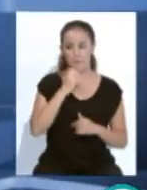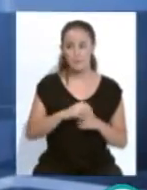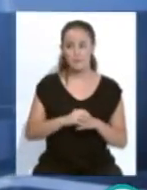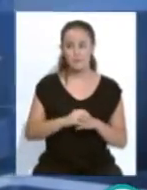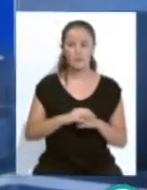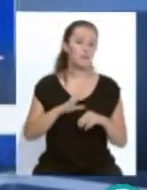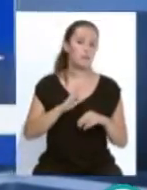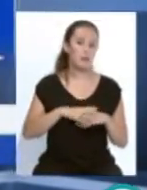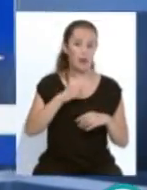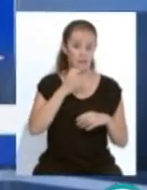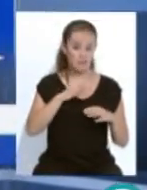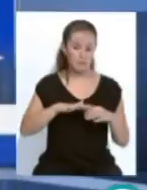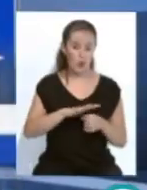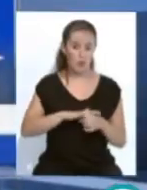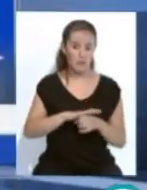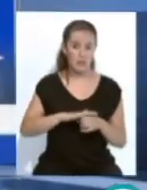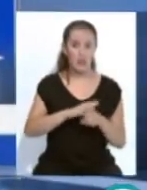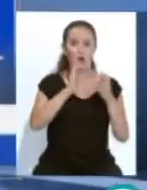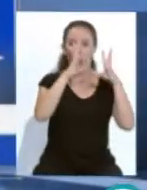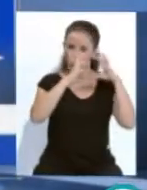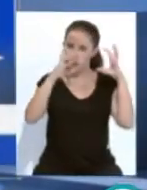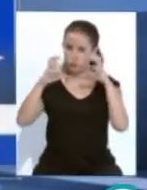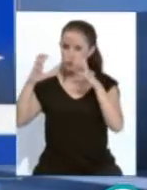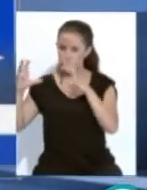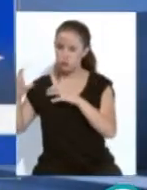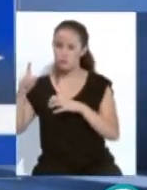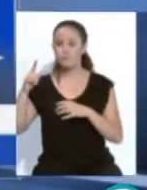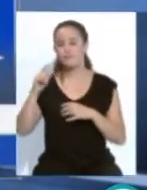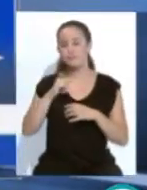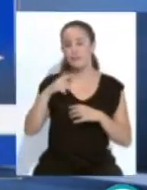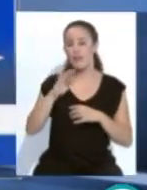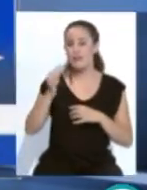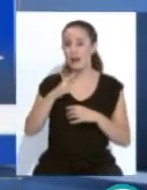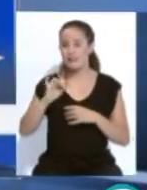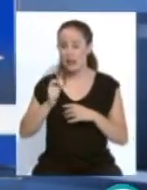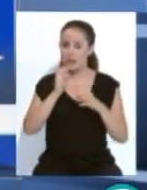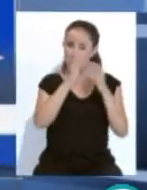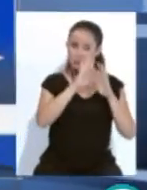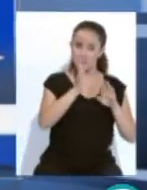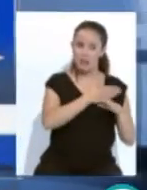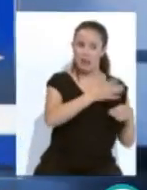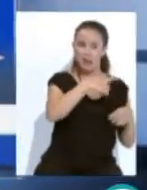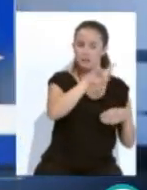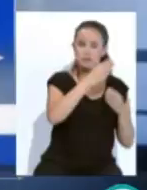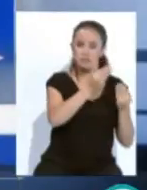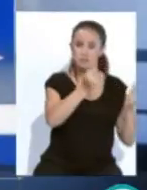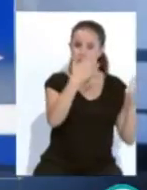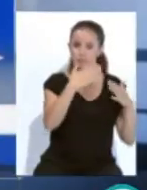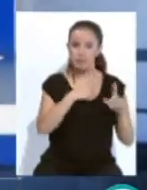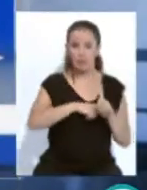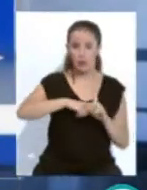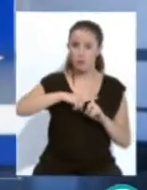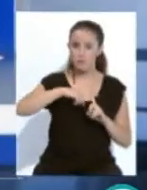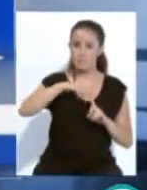Para la provincia se espera nubosidad más frecuente en el campo de Gibraltar y despejado en el resto. Las temperaturas máximas en